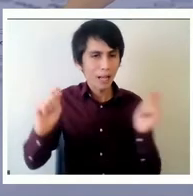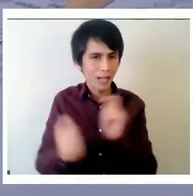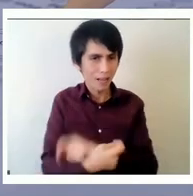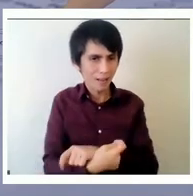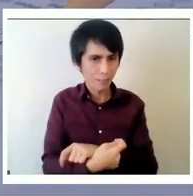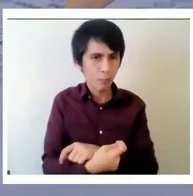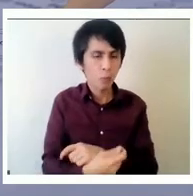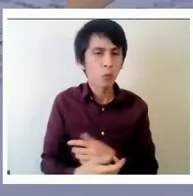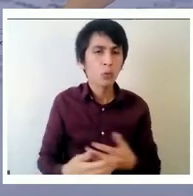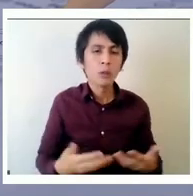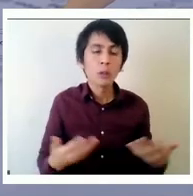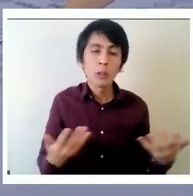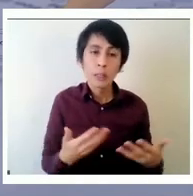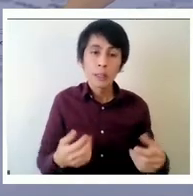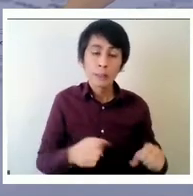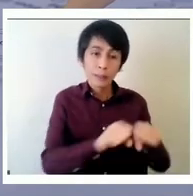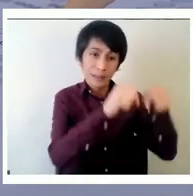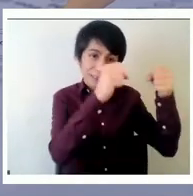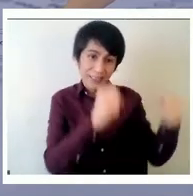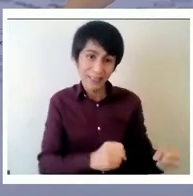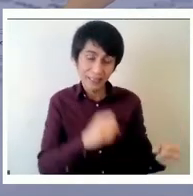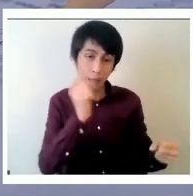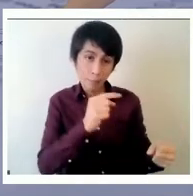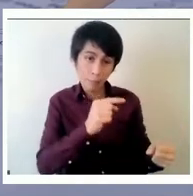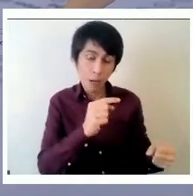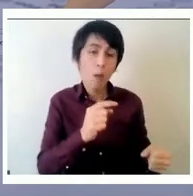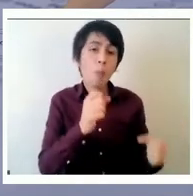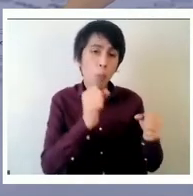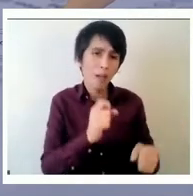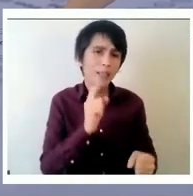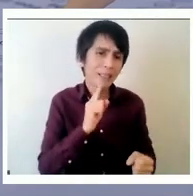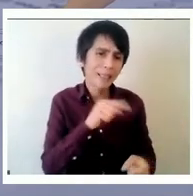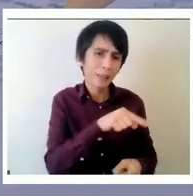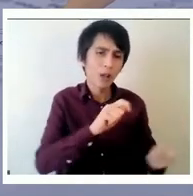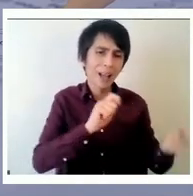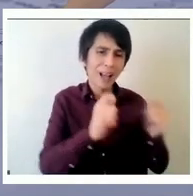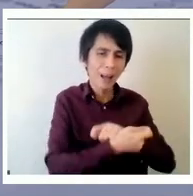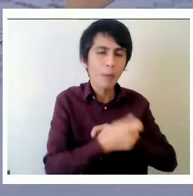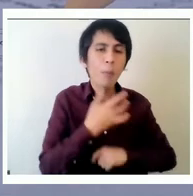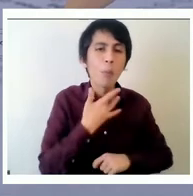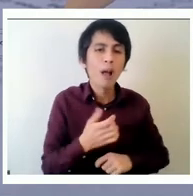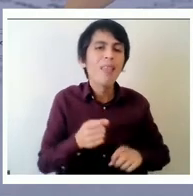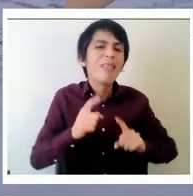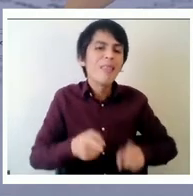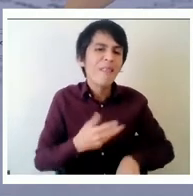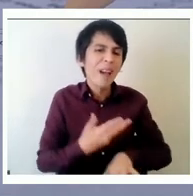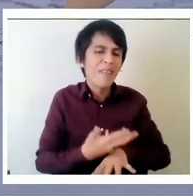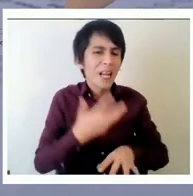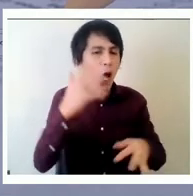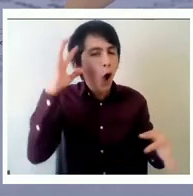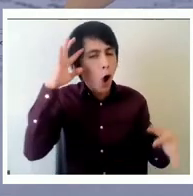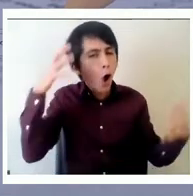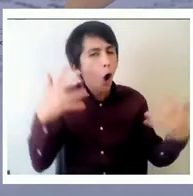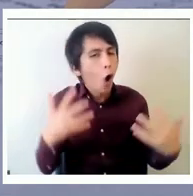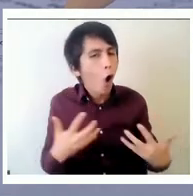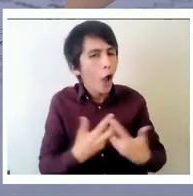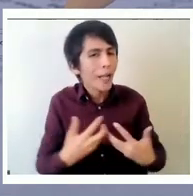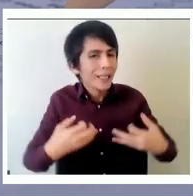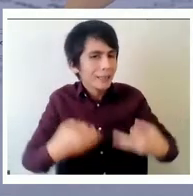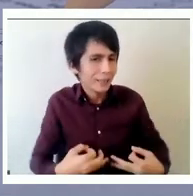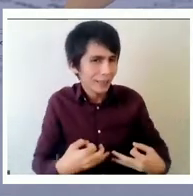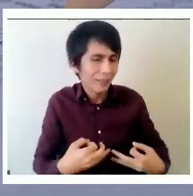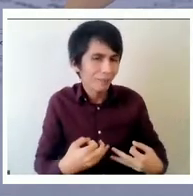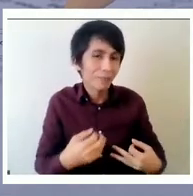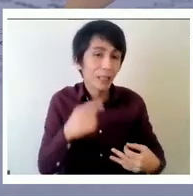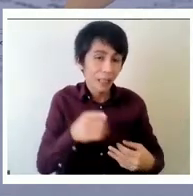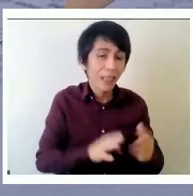tenga este cambio sistémico porque también tiene que haber una coherencia en el desarrollo a todos los niveles de